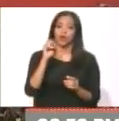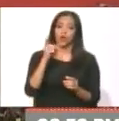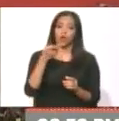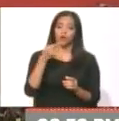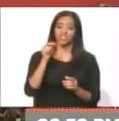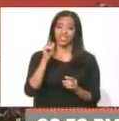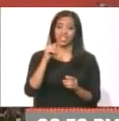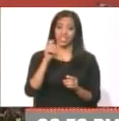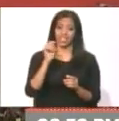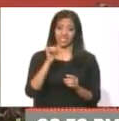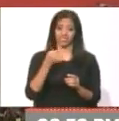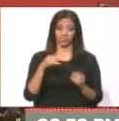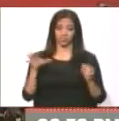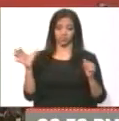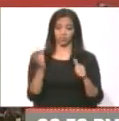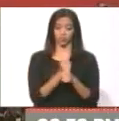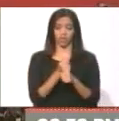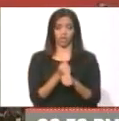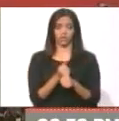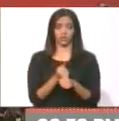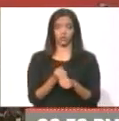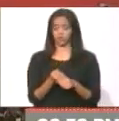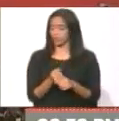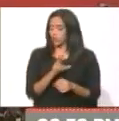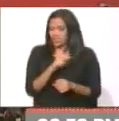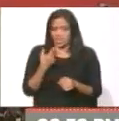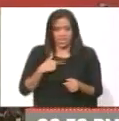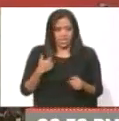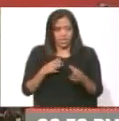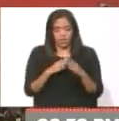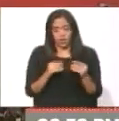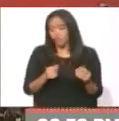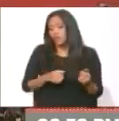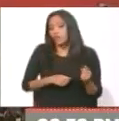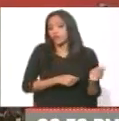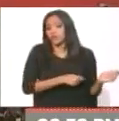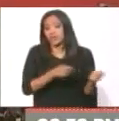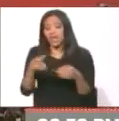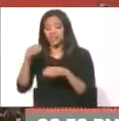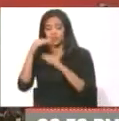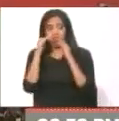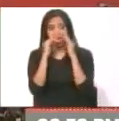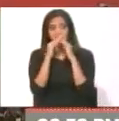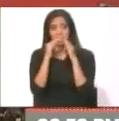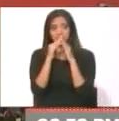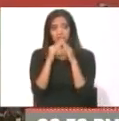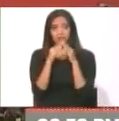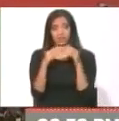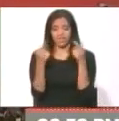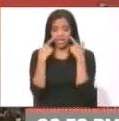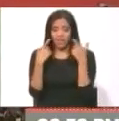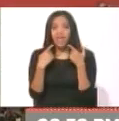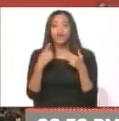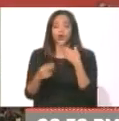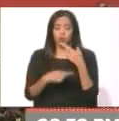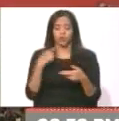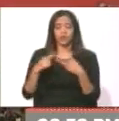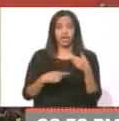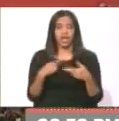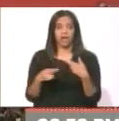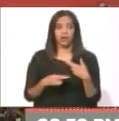encuentran, no tenía todo el material. Cuando lo fueron a llevar a su casa, para que se den cuenta que es un revolucionario,